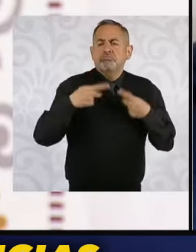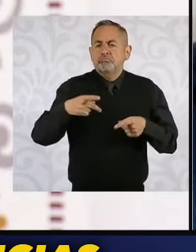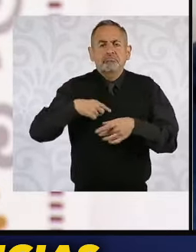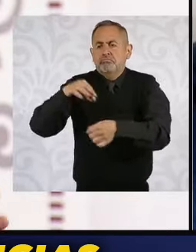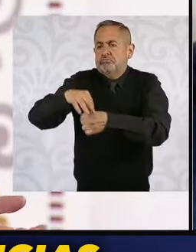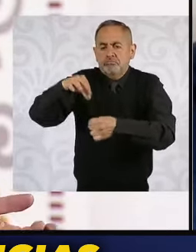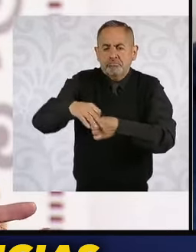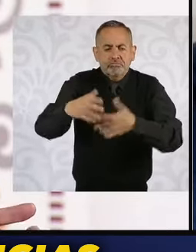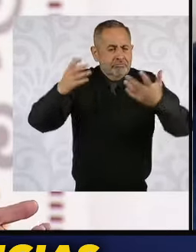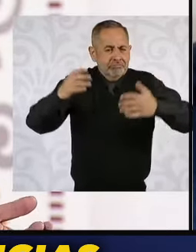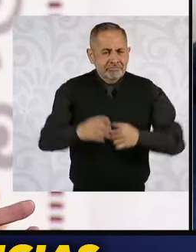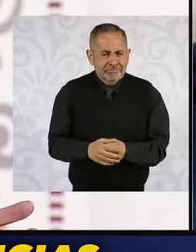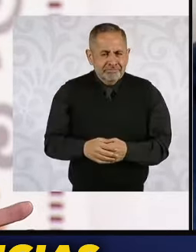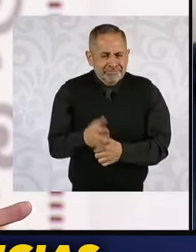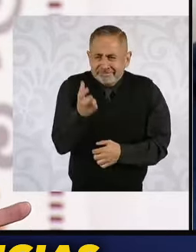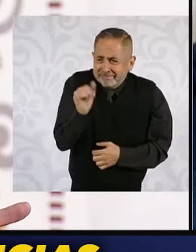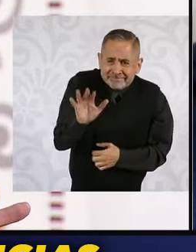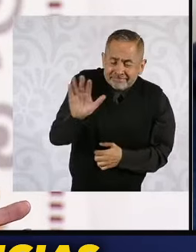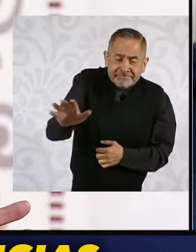tradiciones norteamericanas.